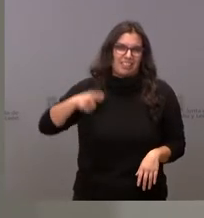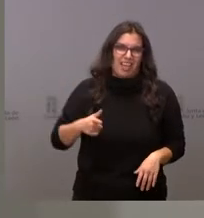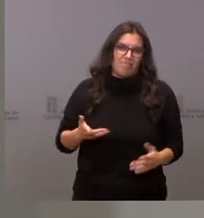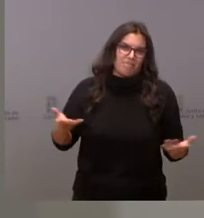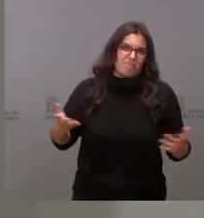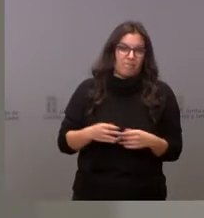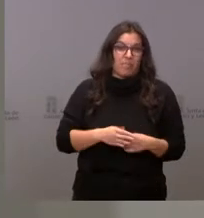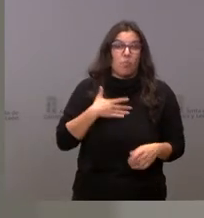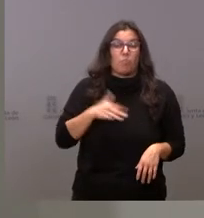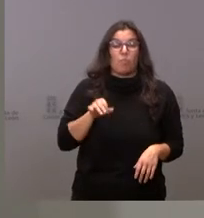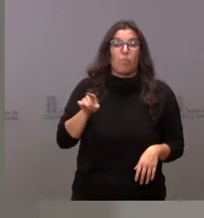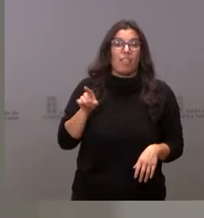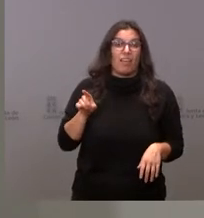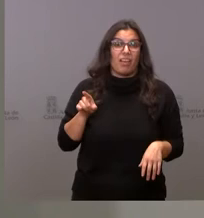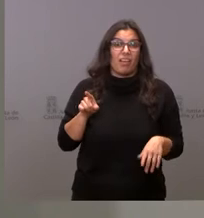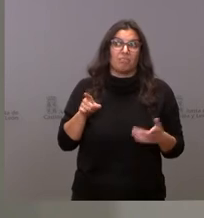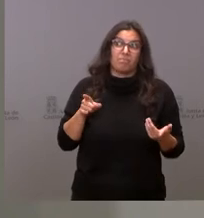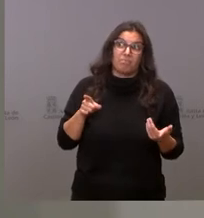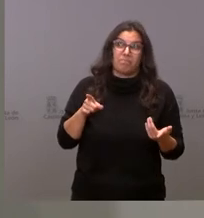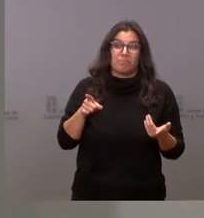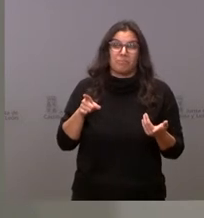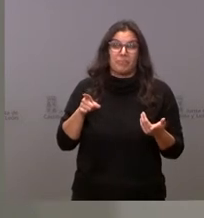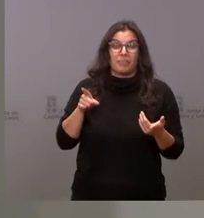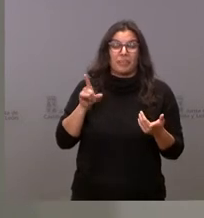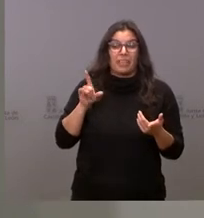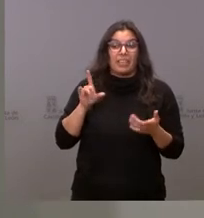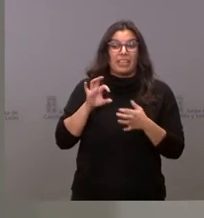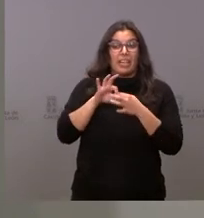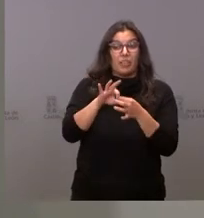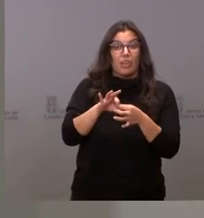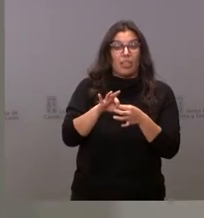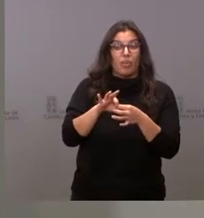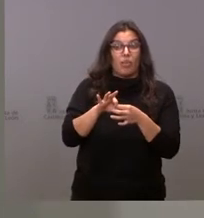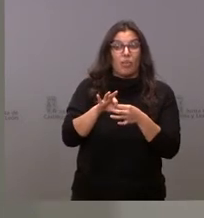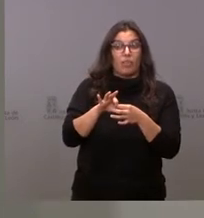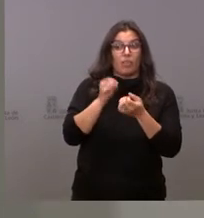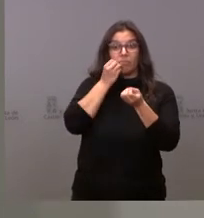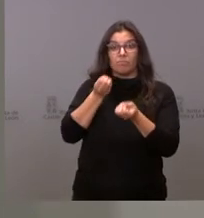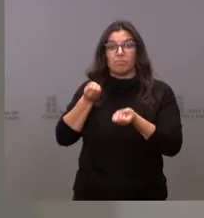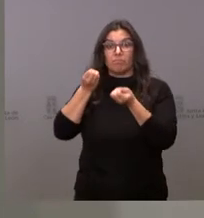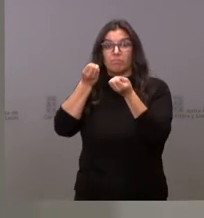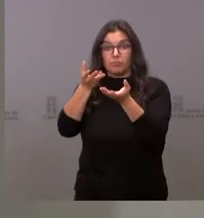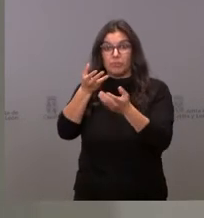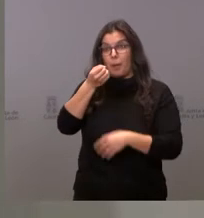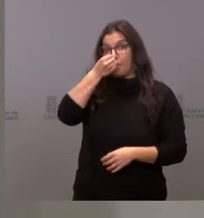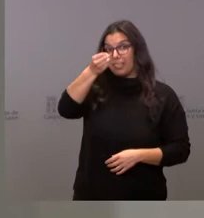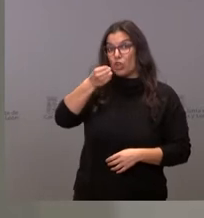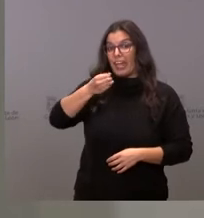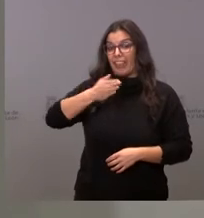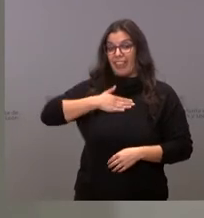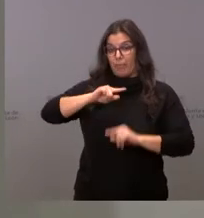tiene que ver con las sorprendentes declaraciones por parte del PSOE de León ayer,